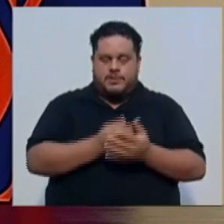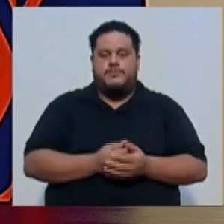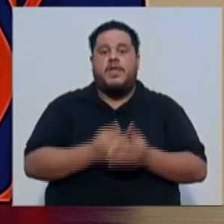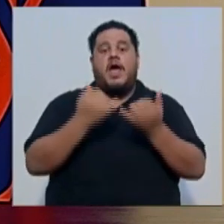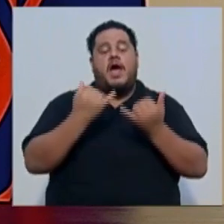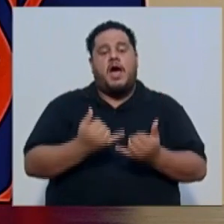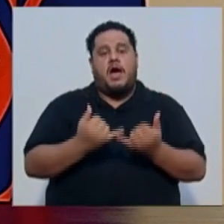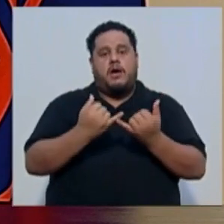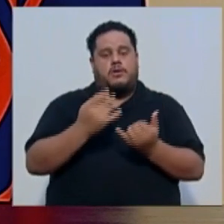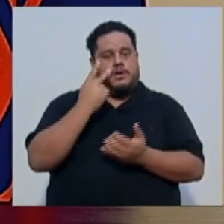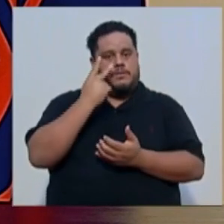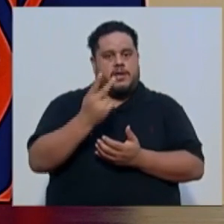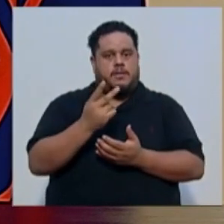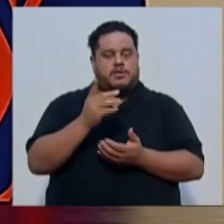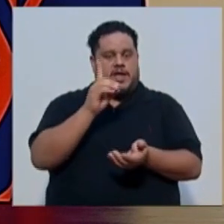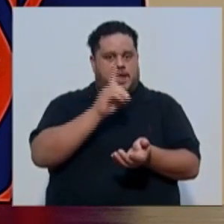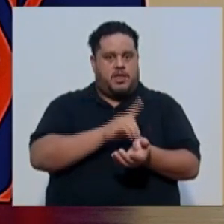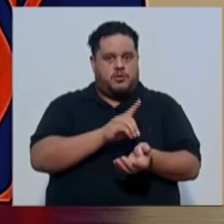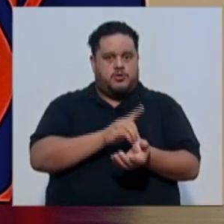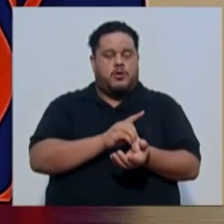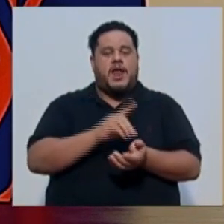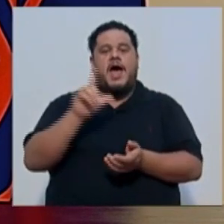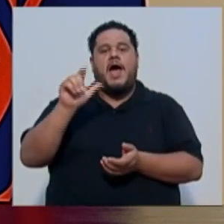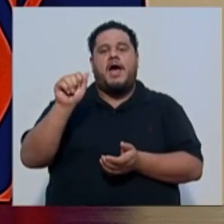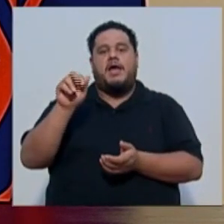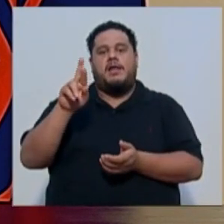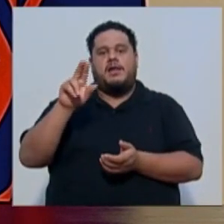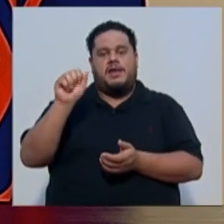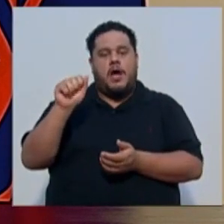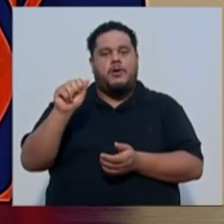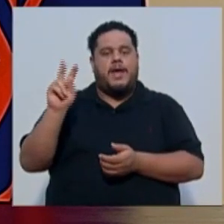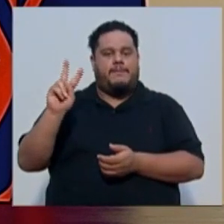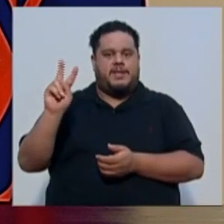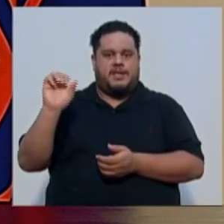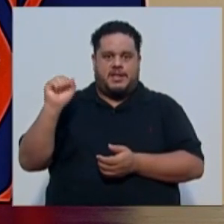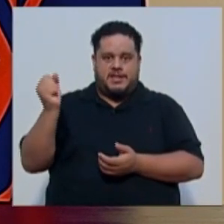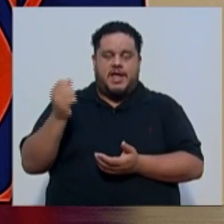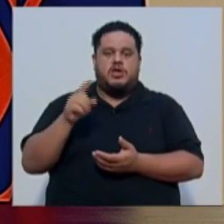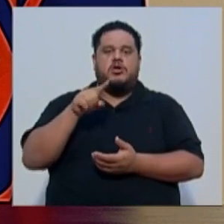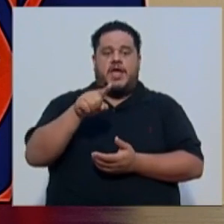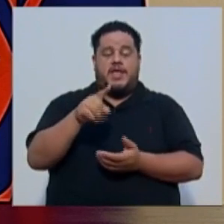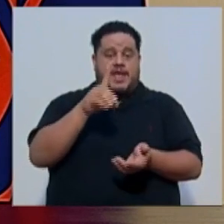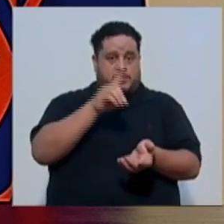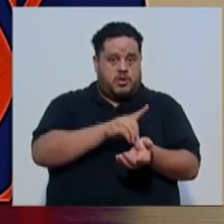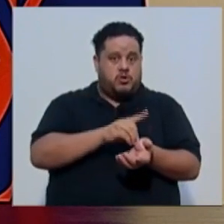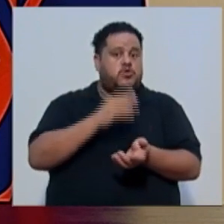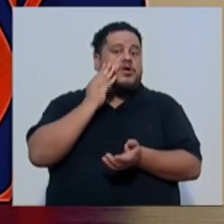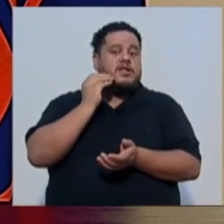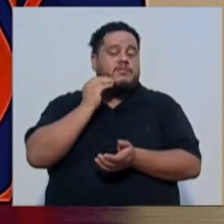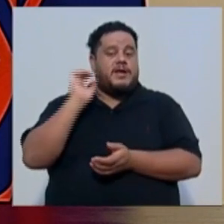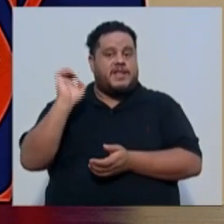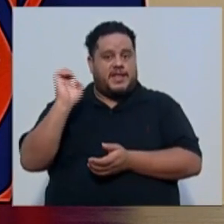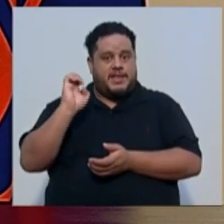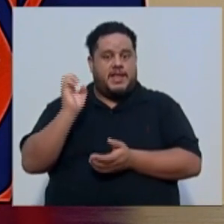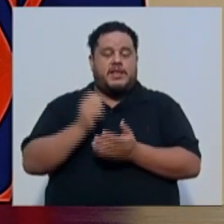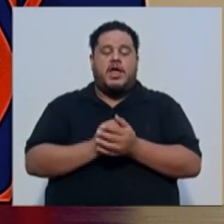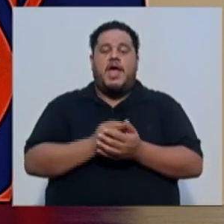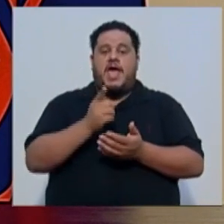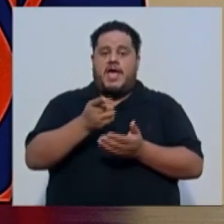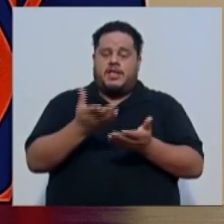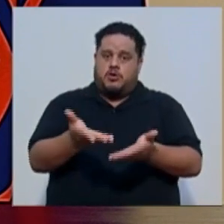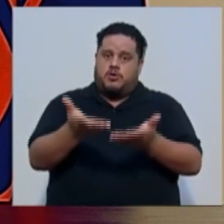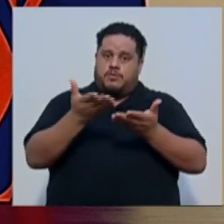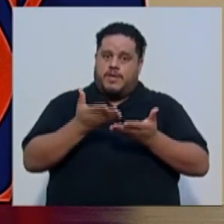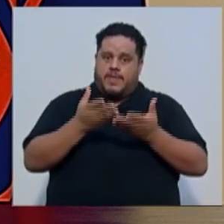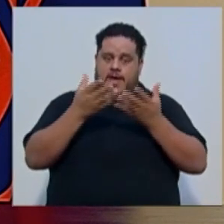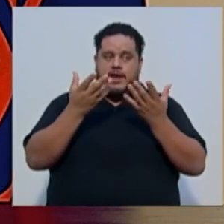A continuación, escucharemos a la doctora Laura Vázquez Sancho, emergencióloga del Hospital Calderón Guardia, quien nos dará el detalle de la atención de